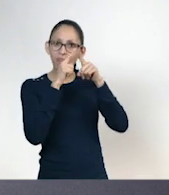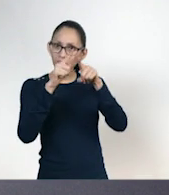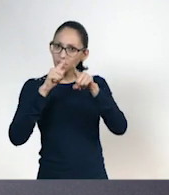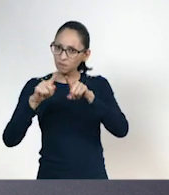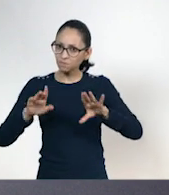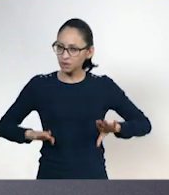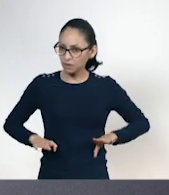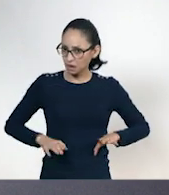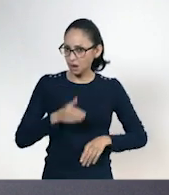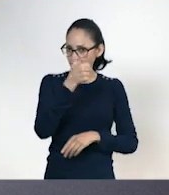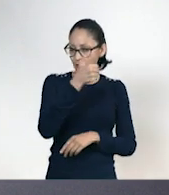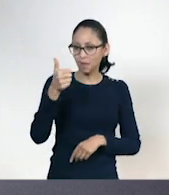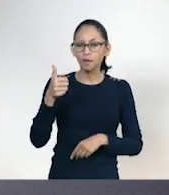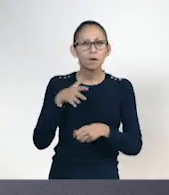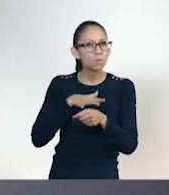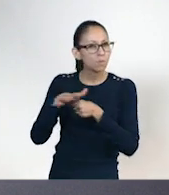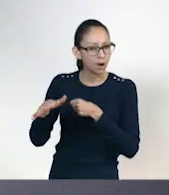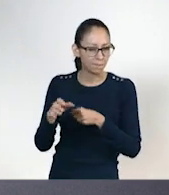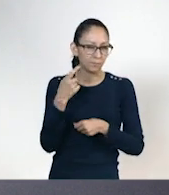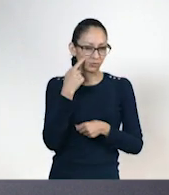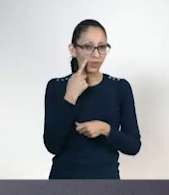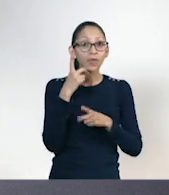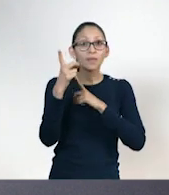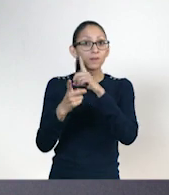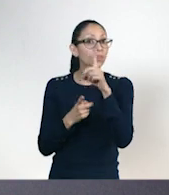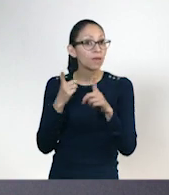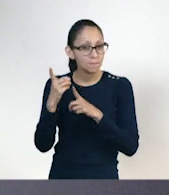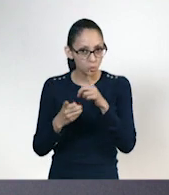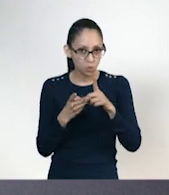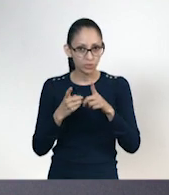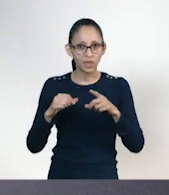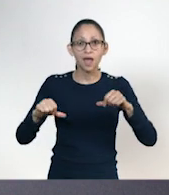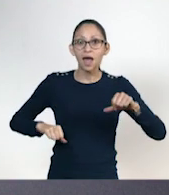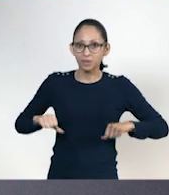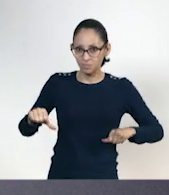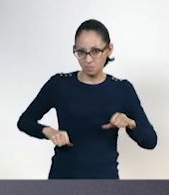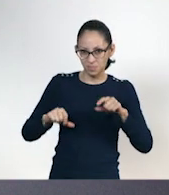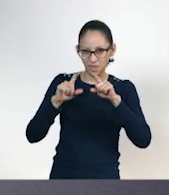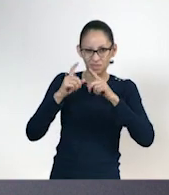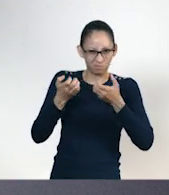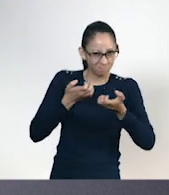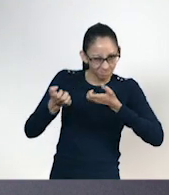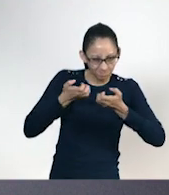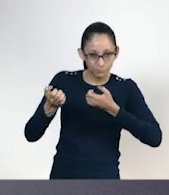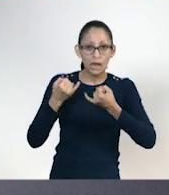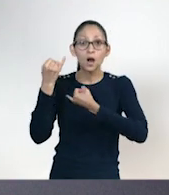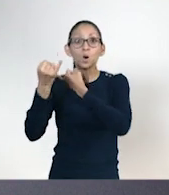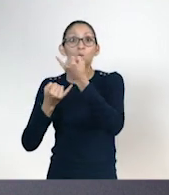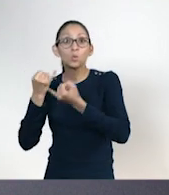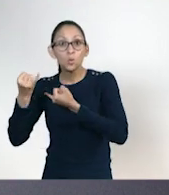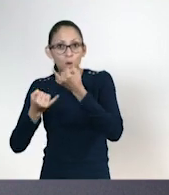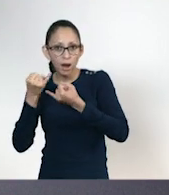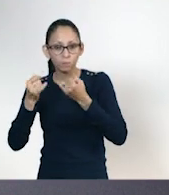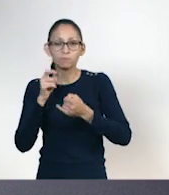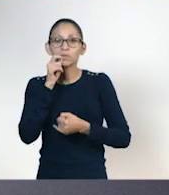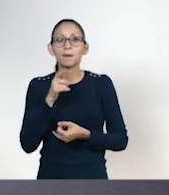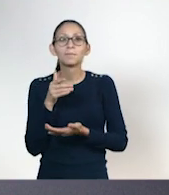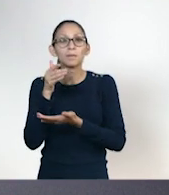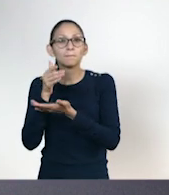Estos conceptos son el deporte, la actividad física, juegos y las pausas activas.